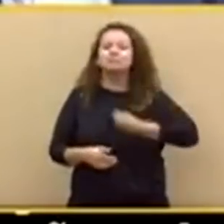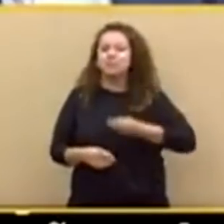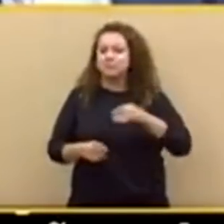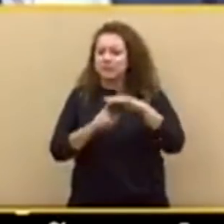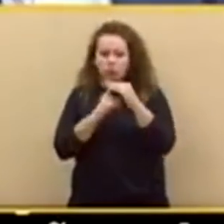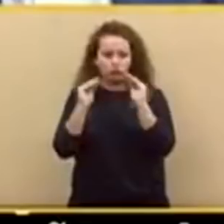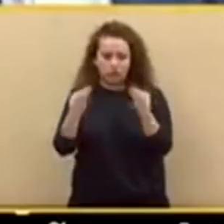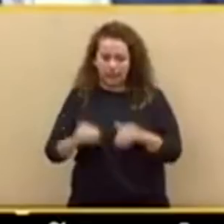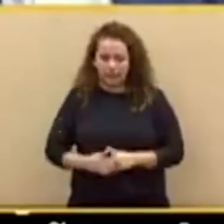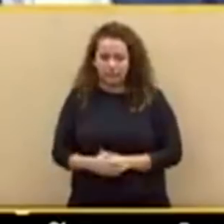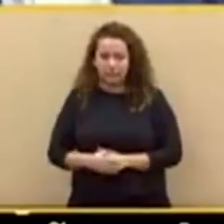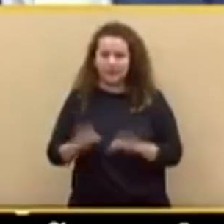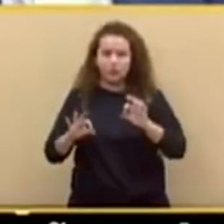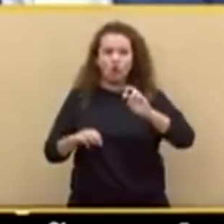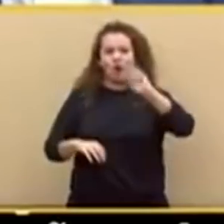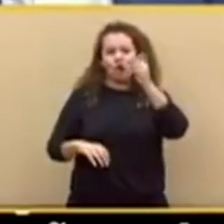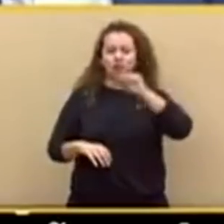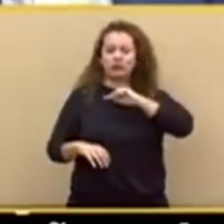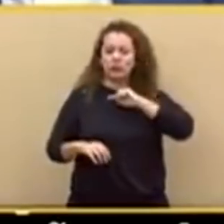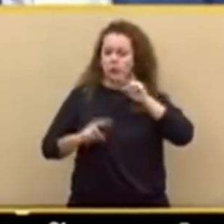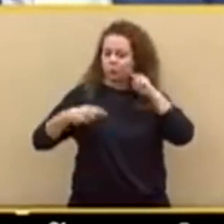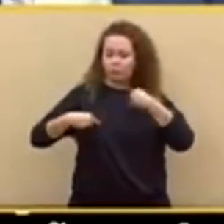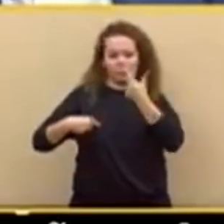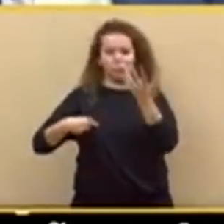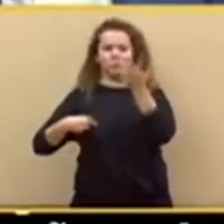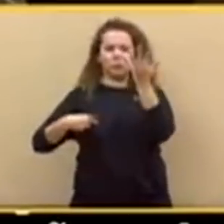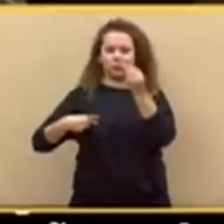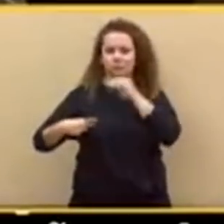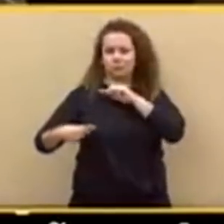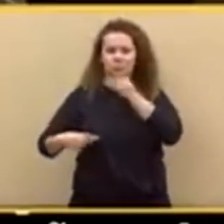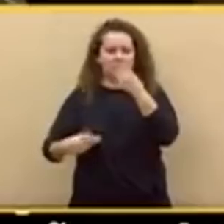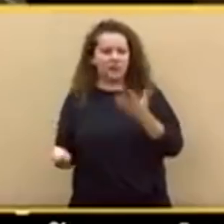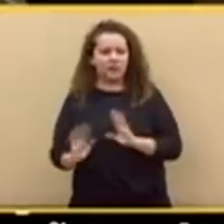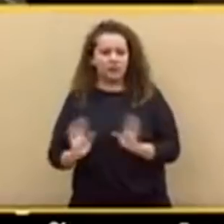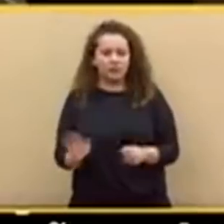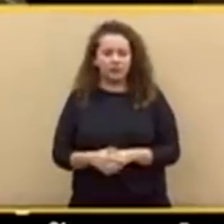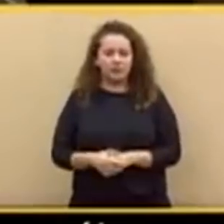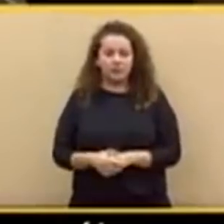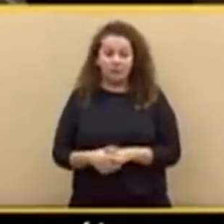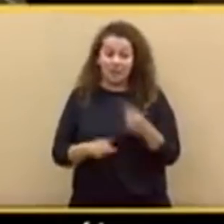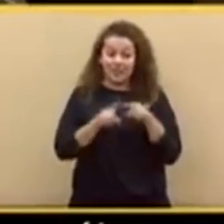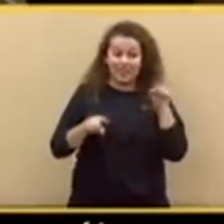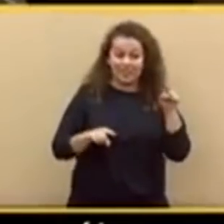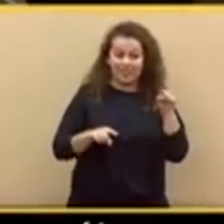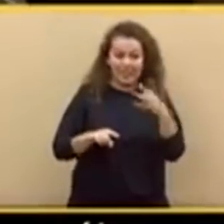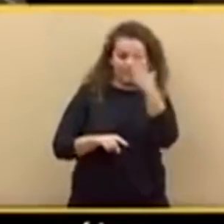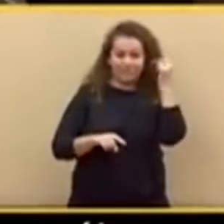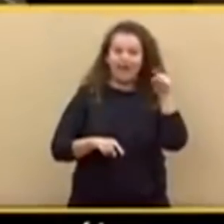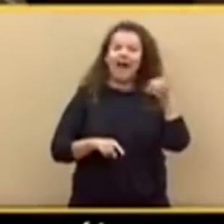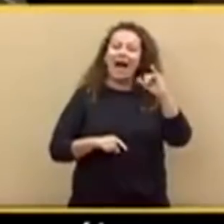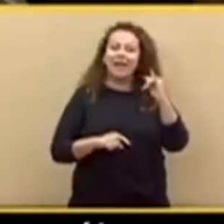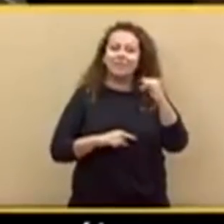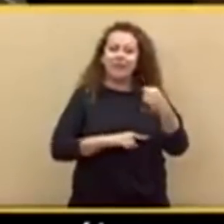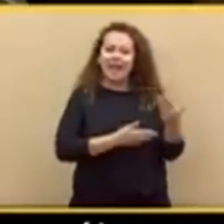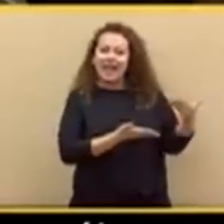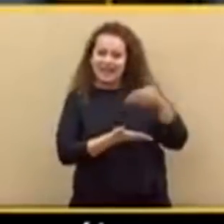Es otro narcisista. Pero él, a diferencia de usted, tiene un encargo. Tiene un encargo de los que le trajeron